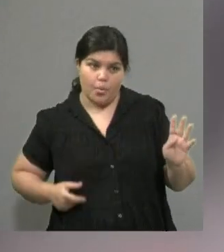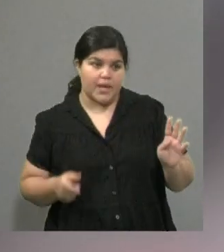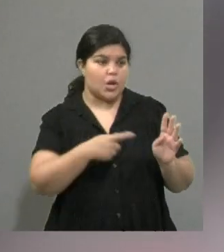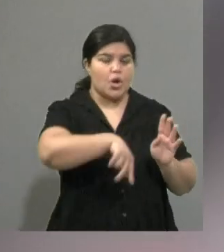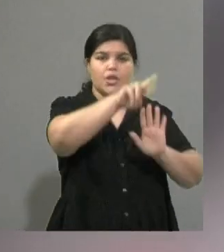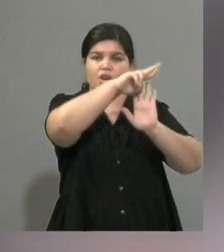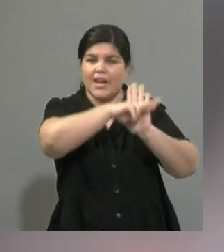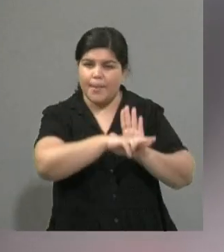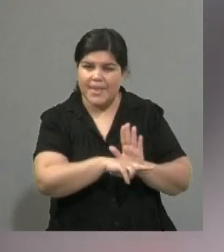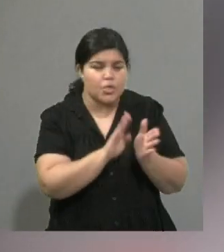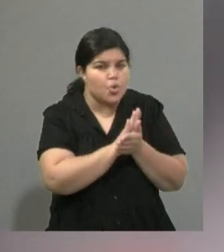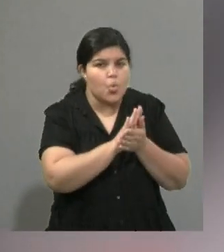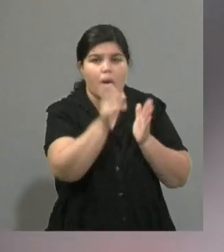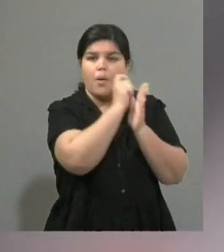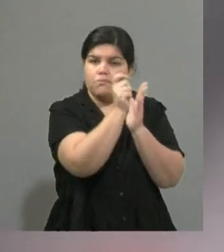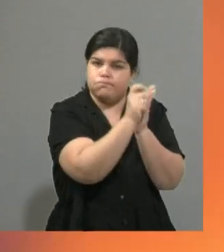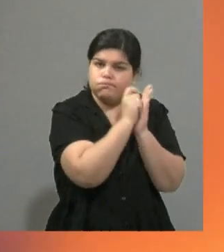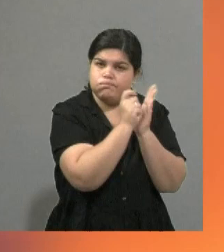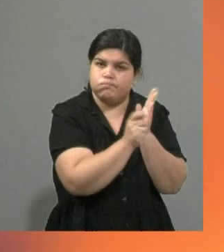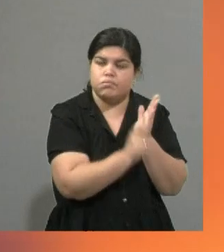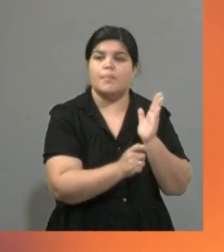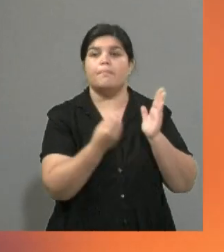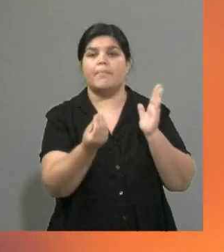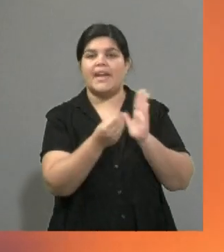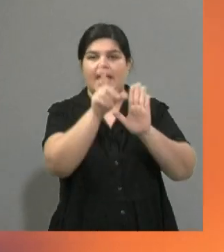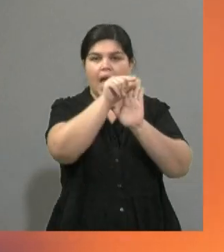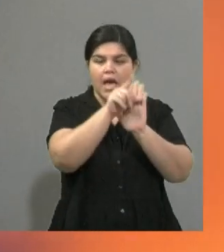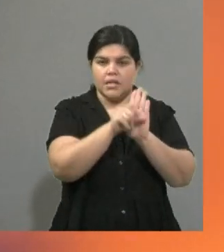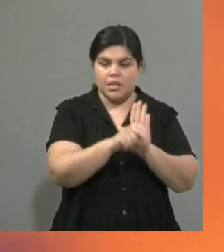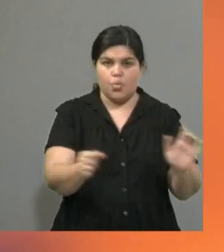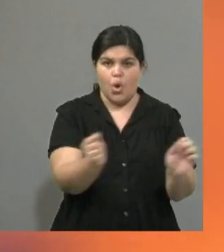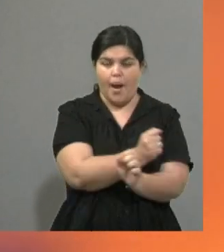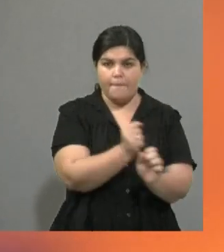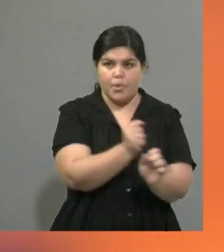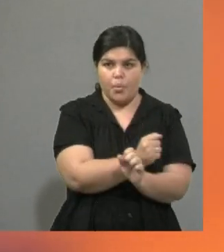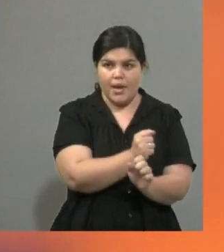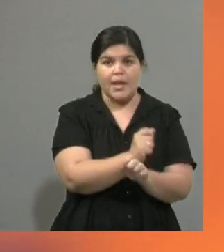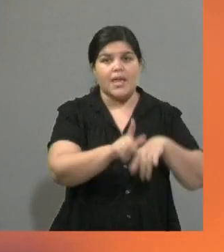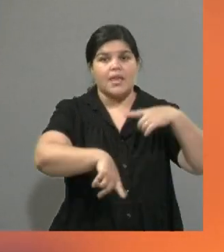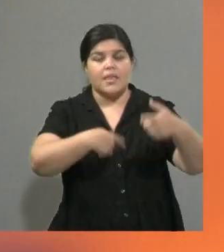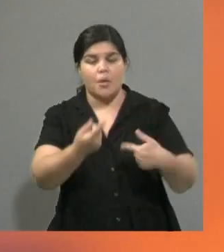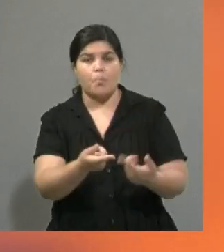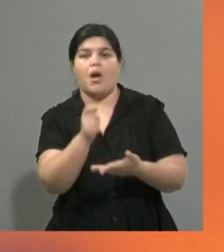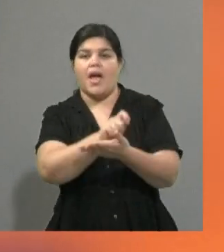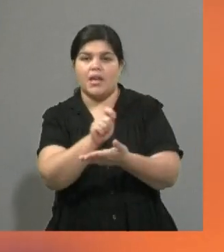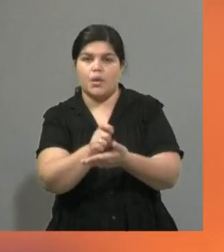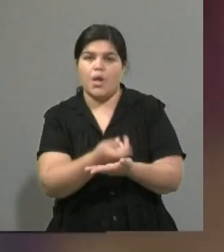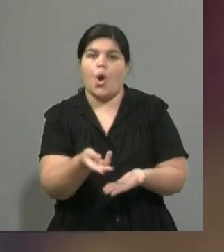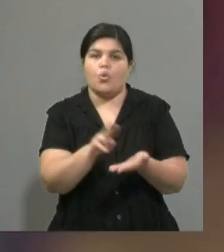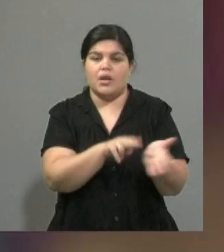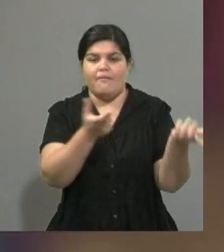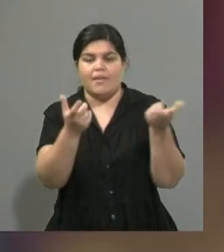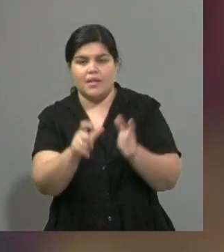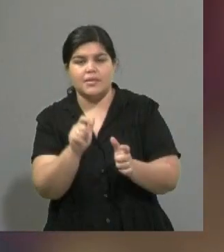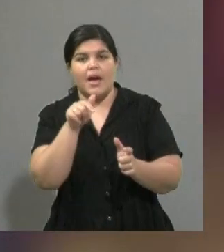reglamento para poder aprobar los artículos y empezar a discutir cómo va a ser el fondo de esta constitución y que trate de